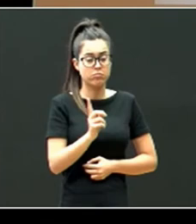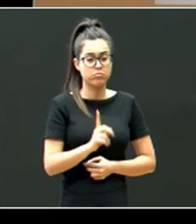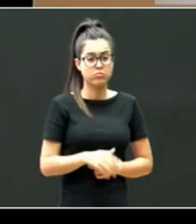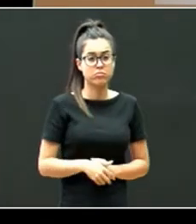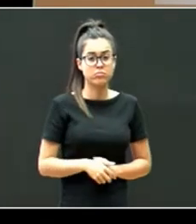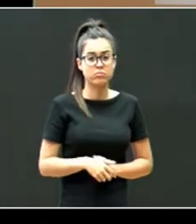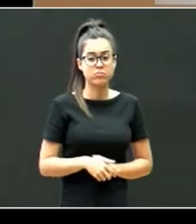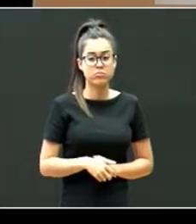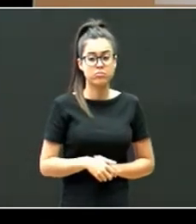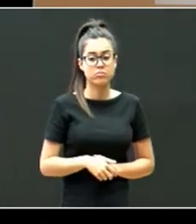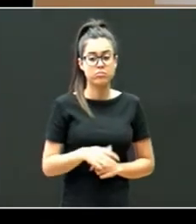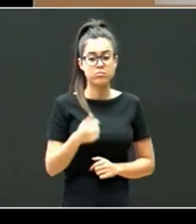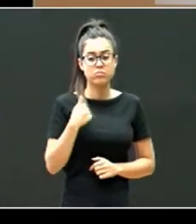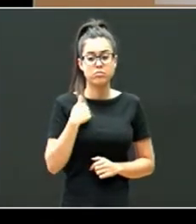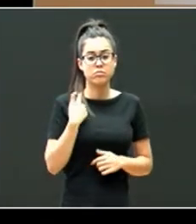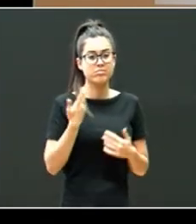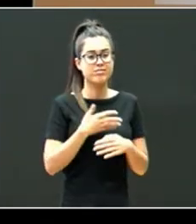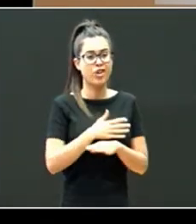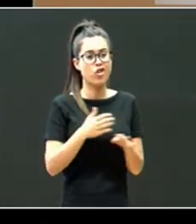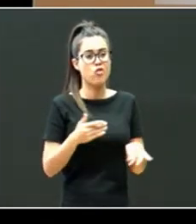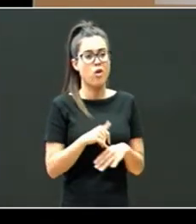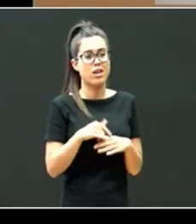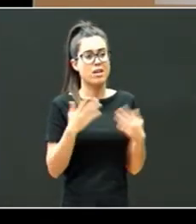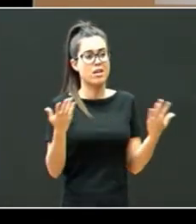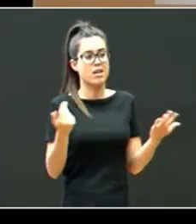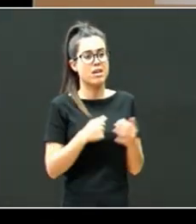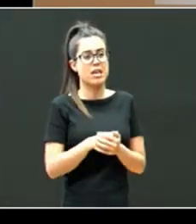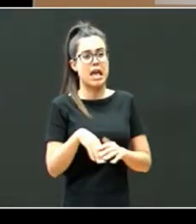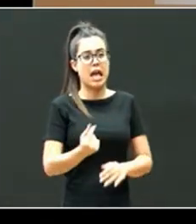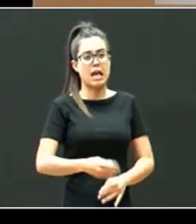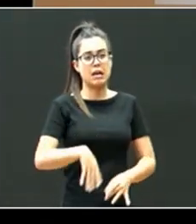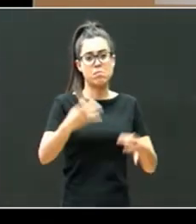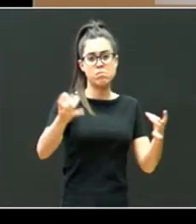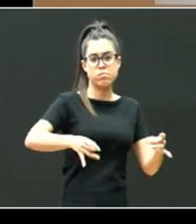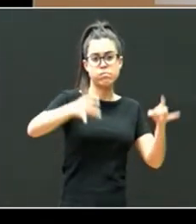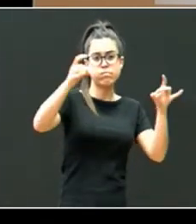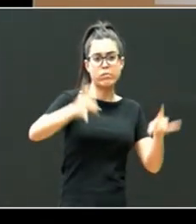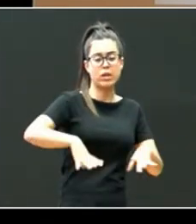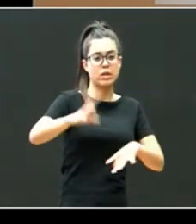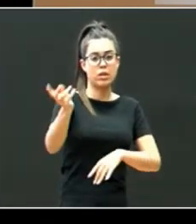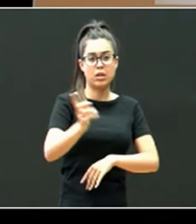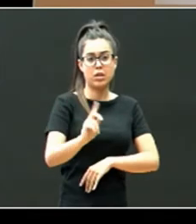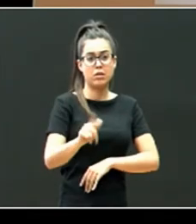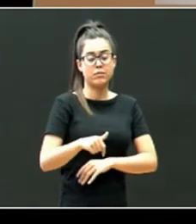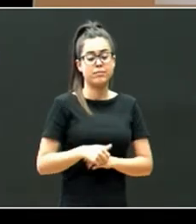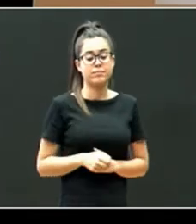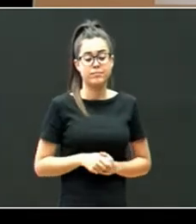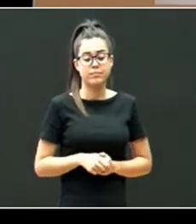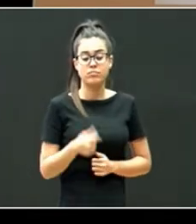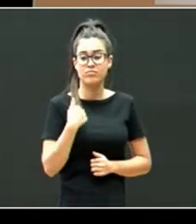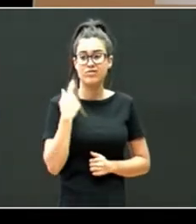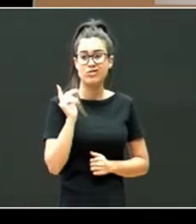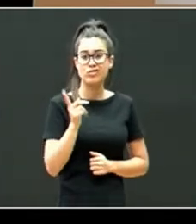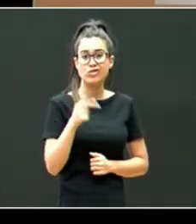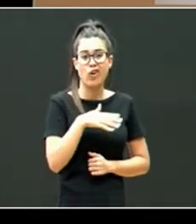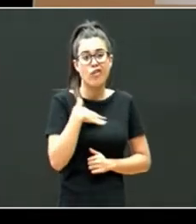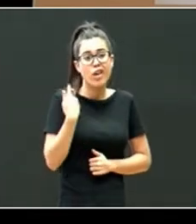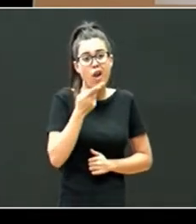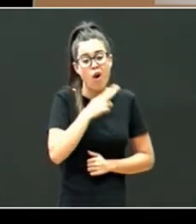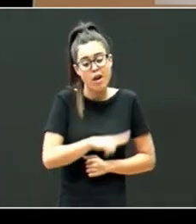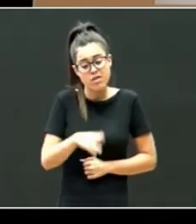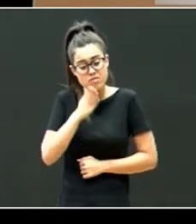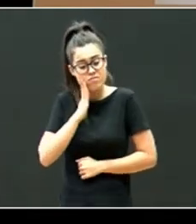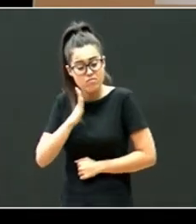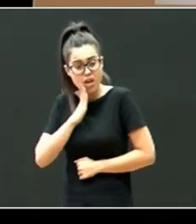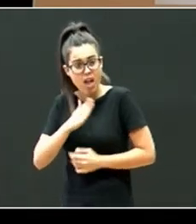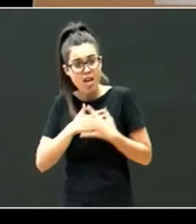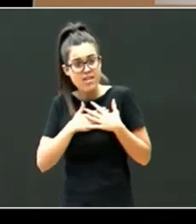yo no abro el mar no parto el mar como Moisés I just love children yo solamente quiero a los niños y querer no quiere decir